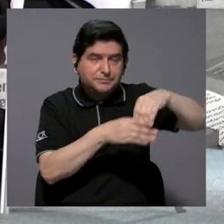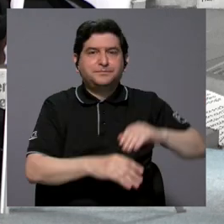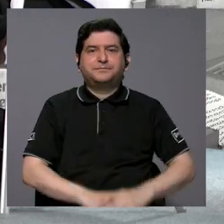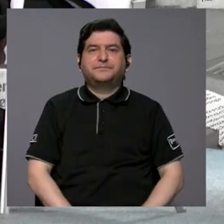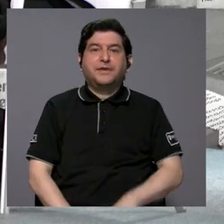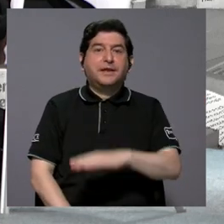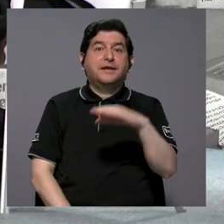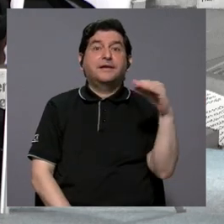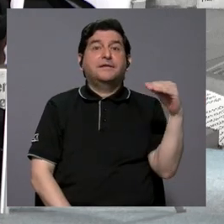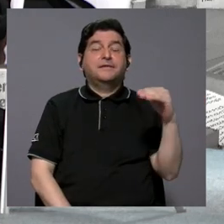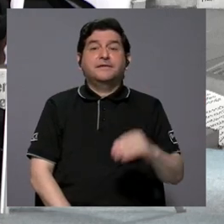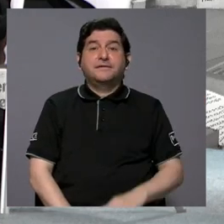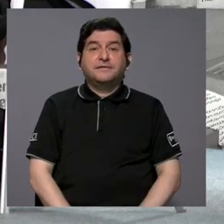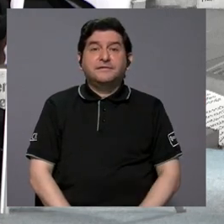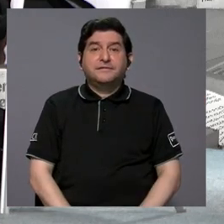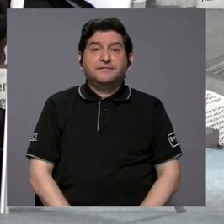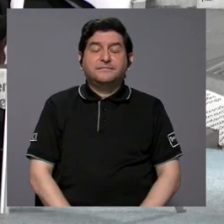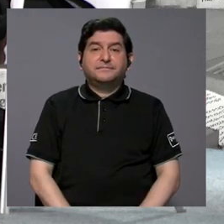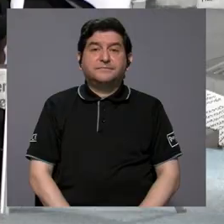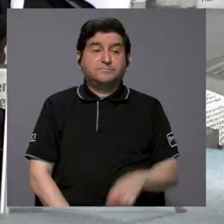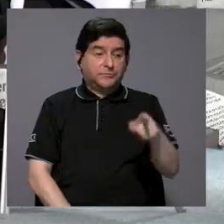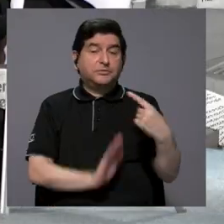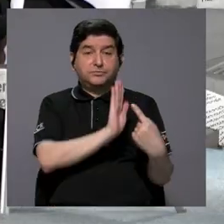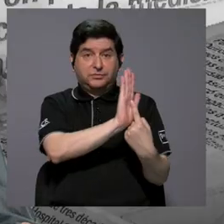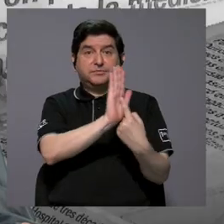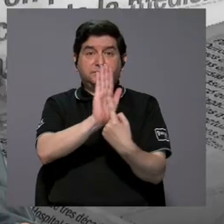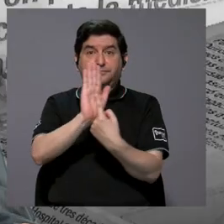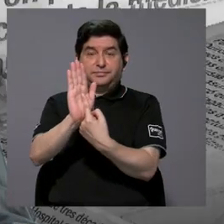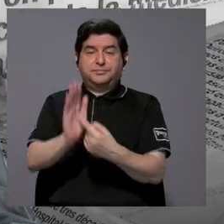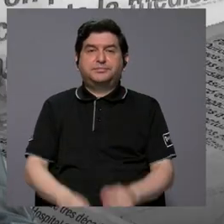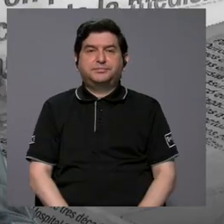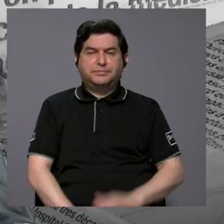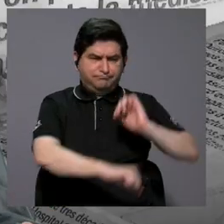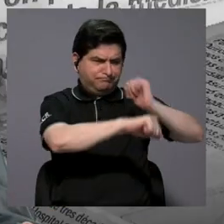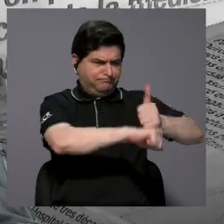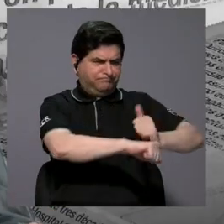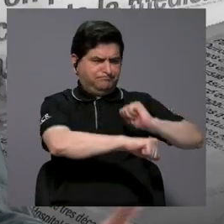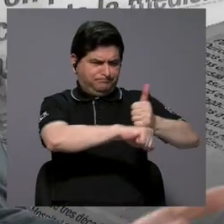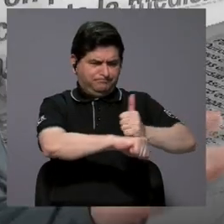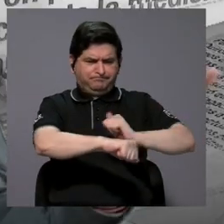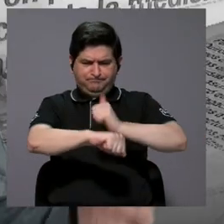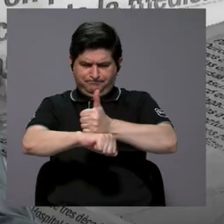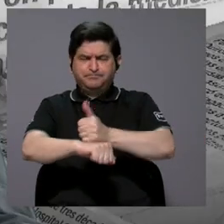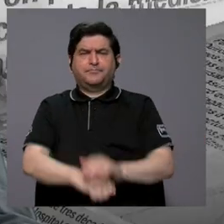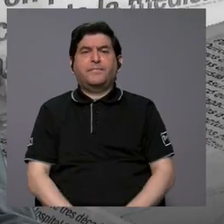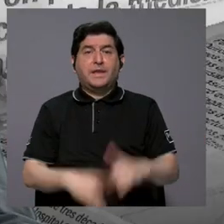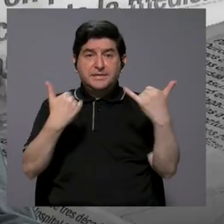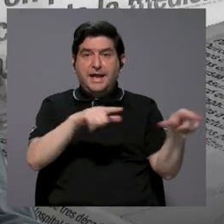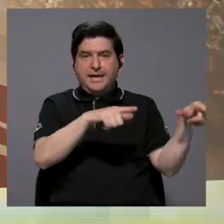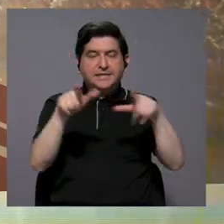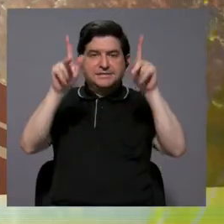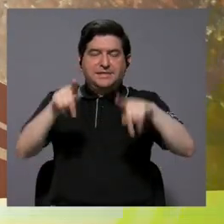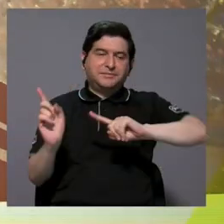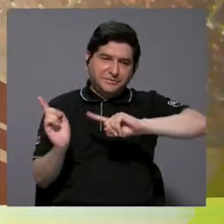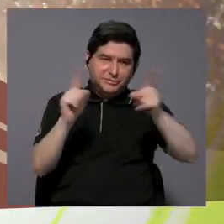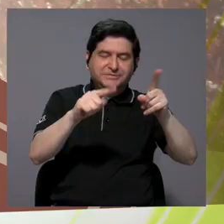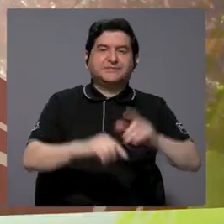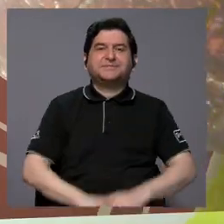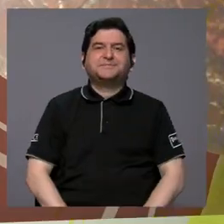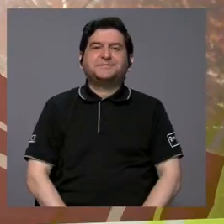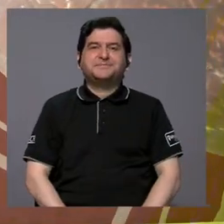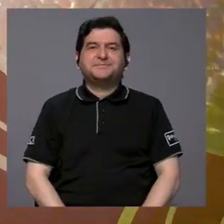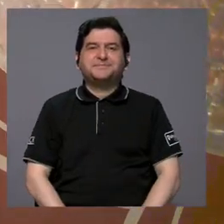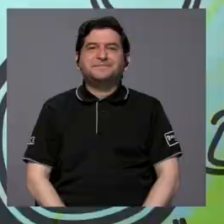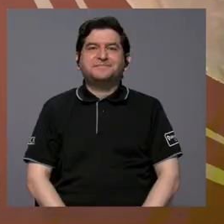Y esta exposición que está montada y que está lista para que la gente llegue, por supuesto.